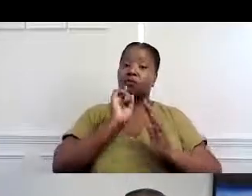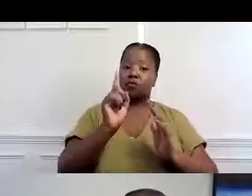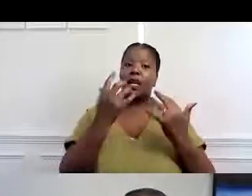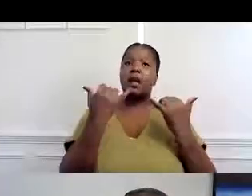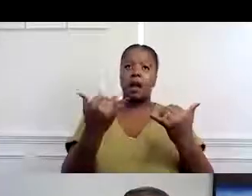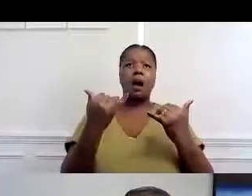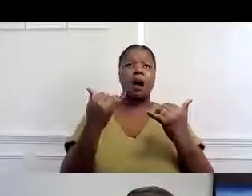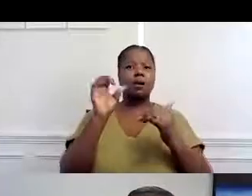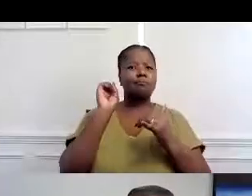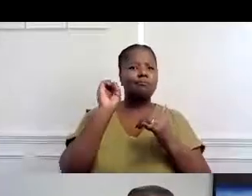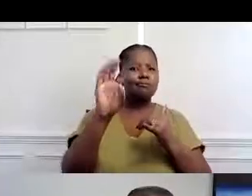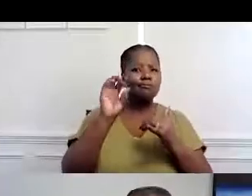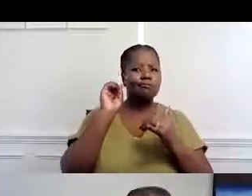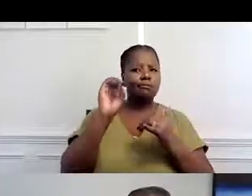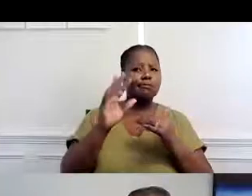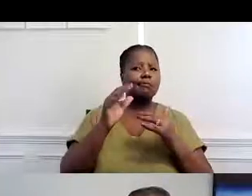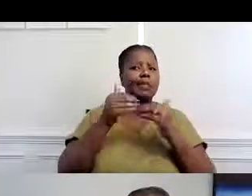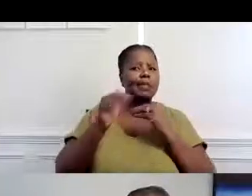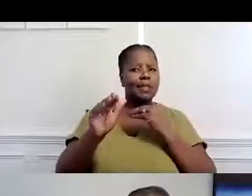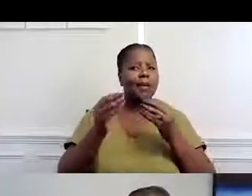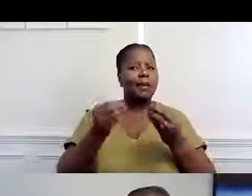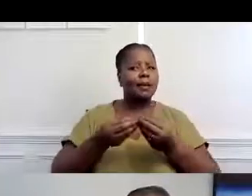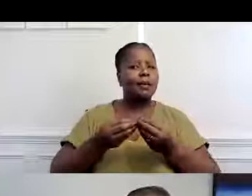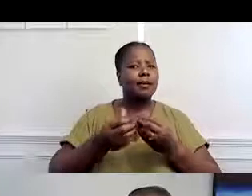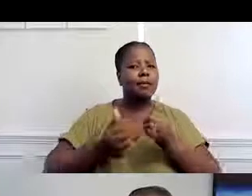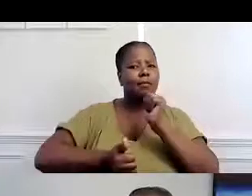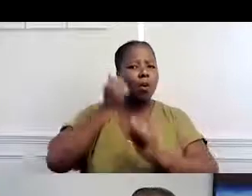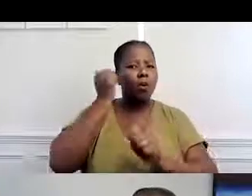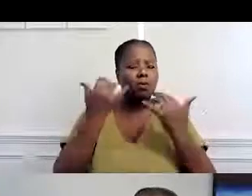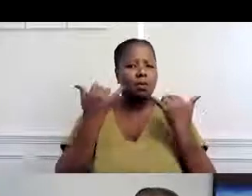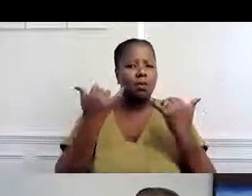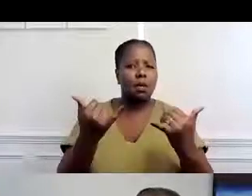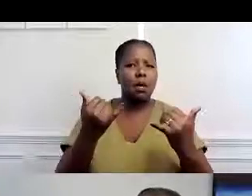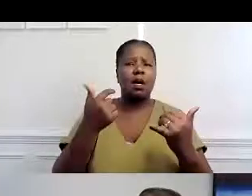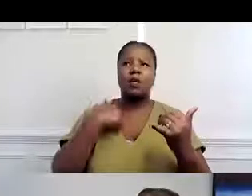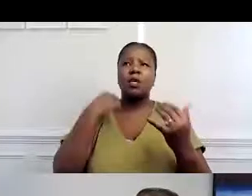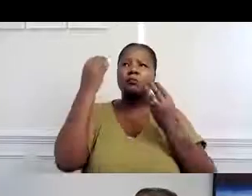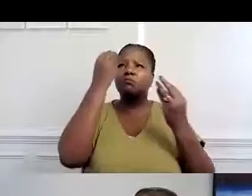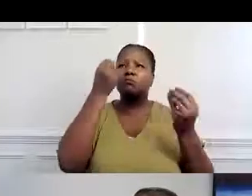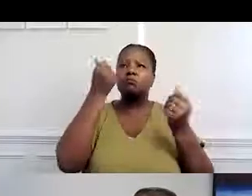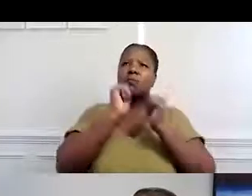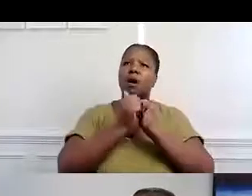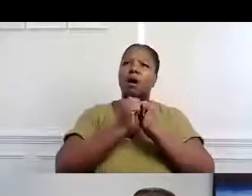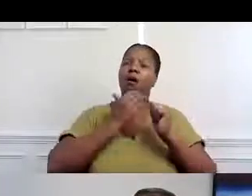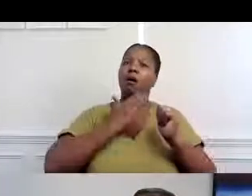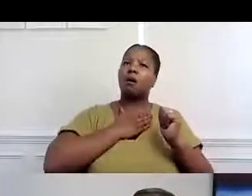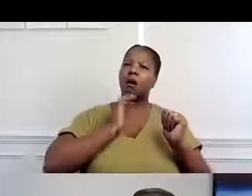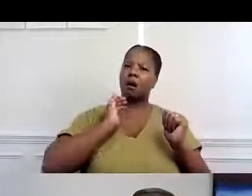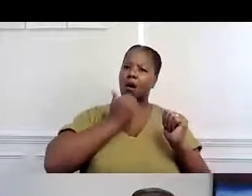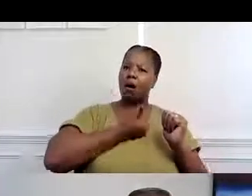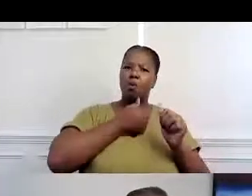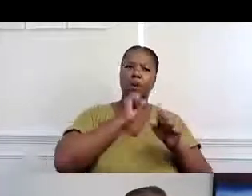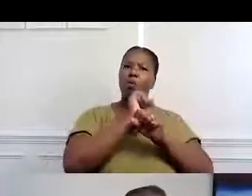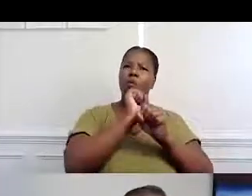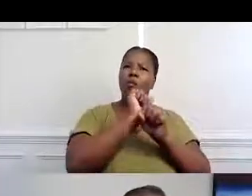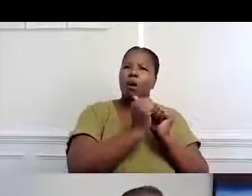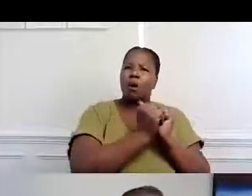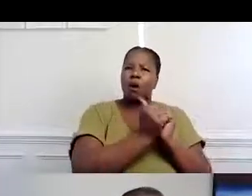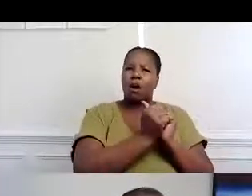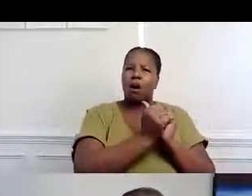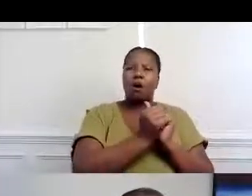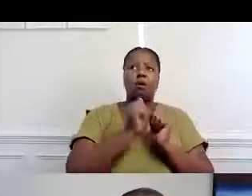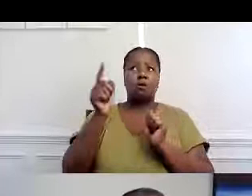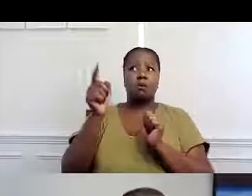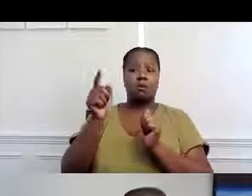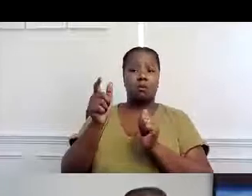para transporte. Estaba yo tratando de encontrar maneras de cómo podemos asegurarnos que esto sea algo funcionable.